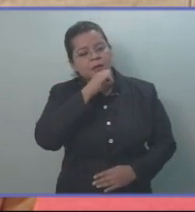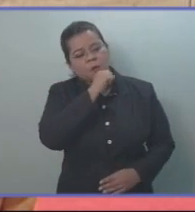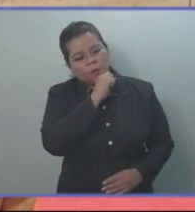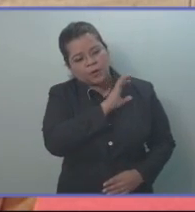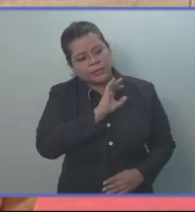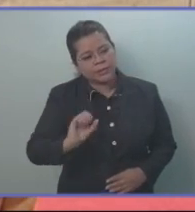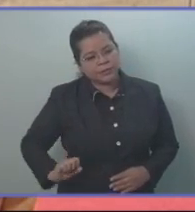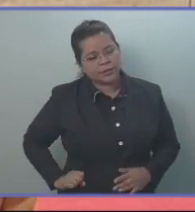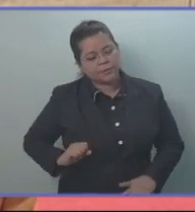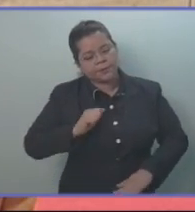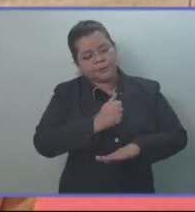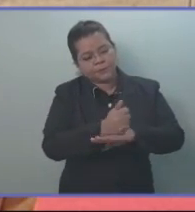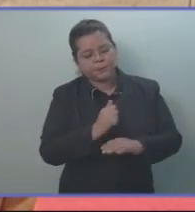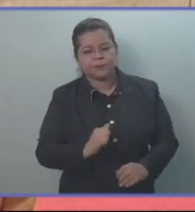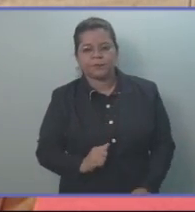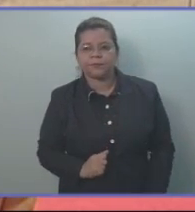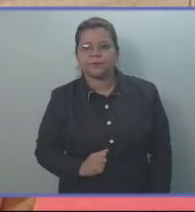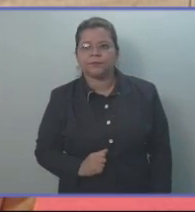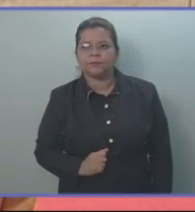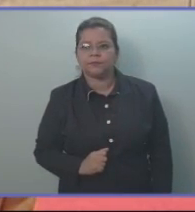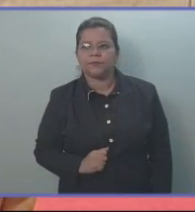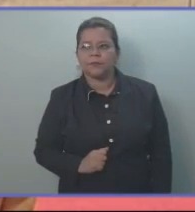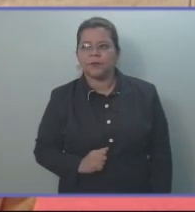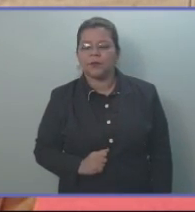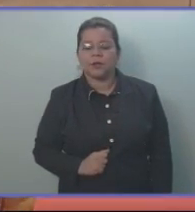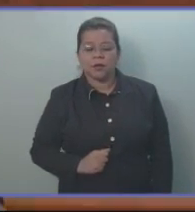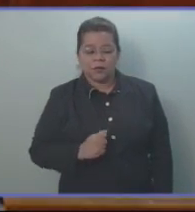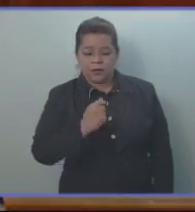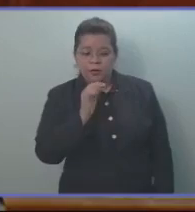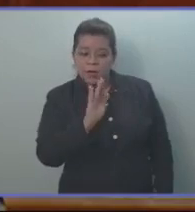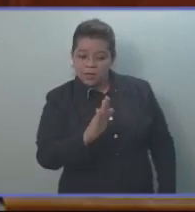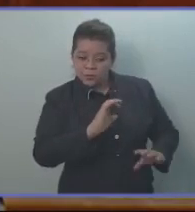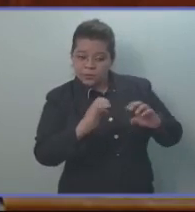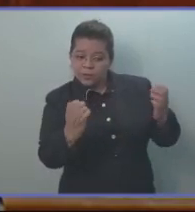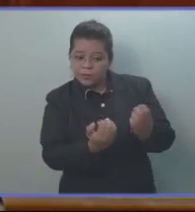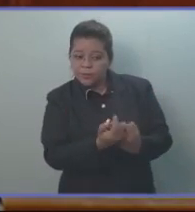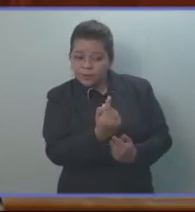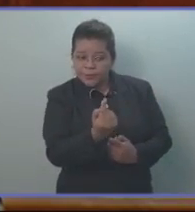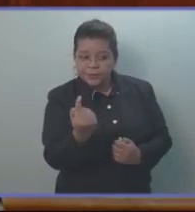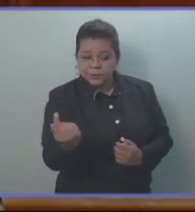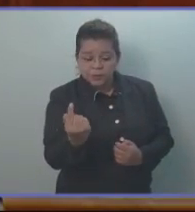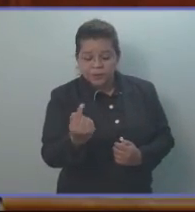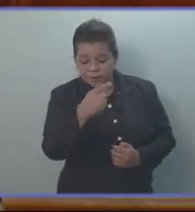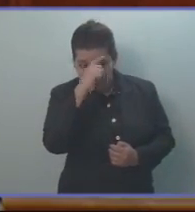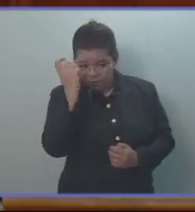Taiguana acreditada en nuestro país, miembros de su comitiva que la acompañan,